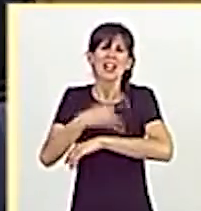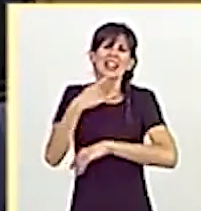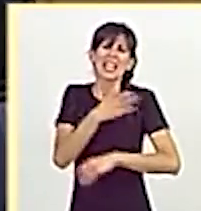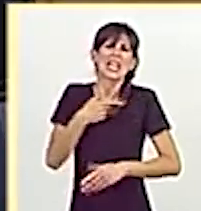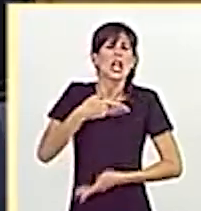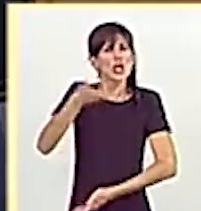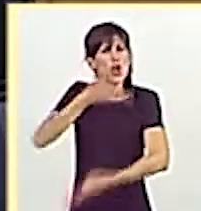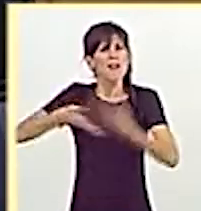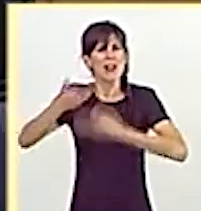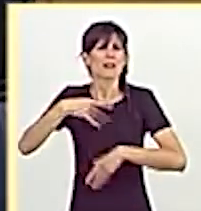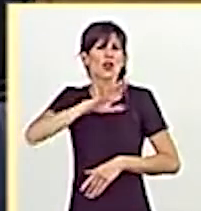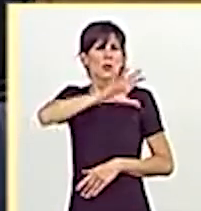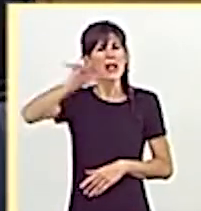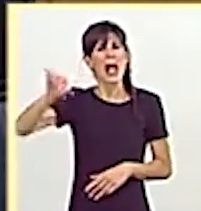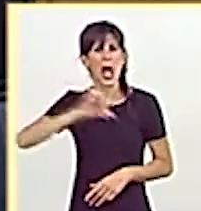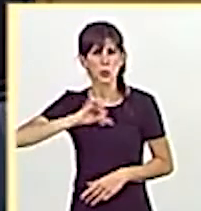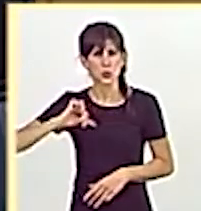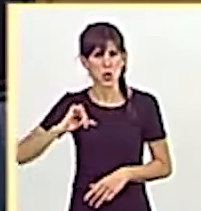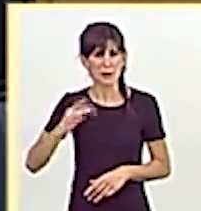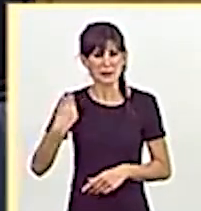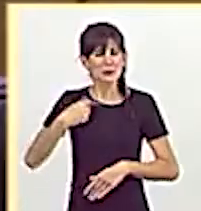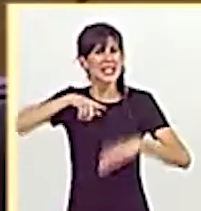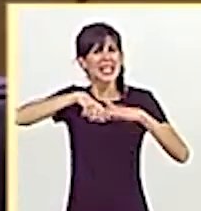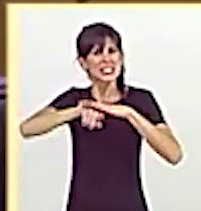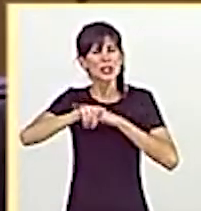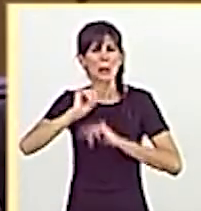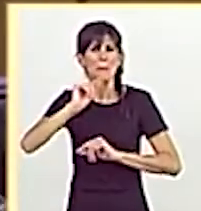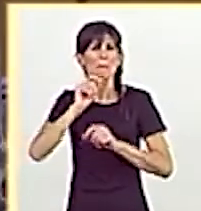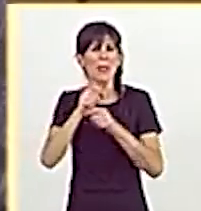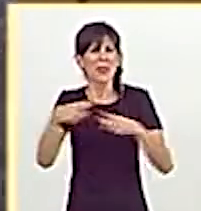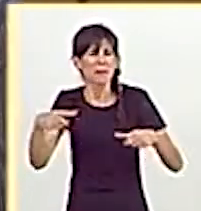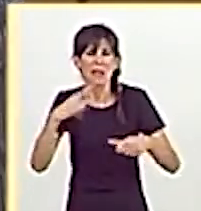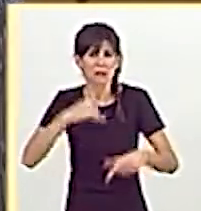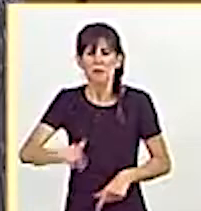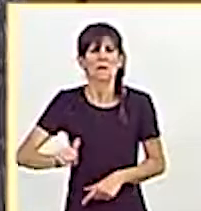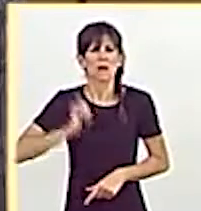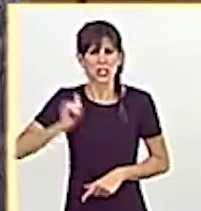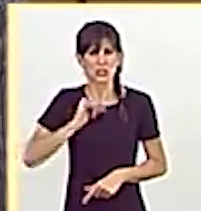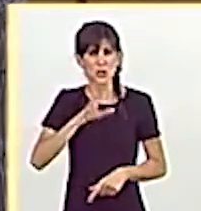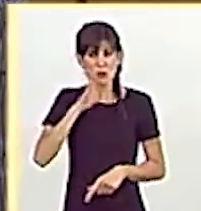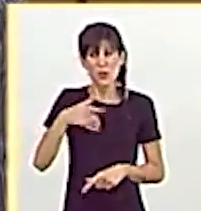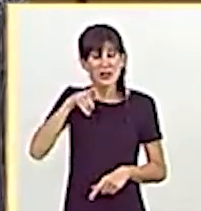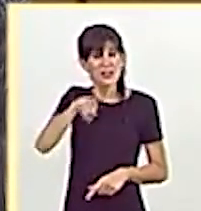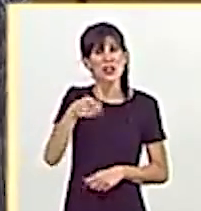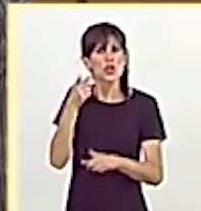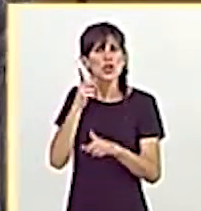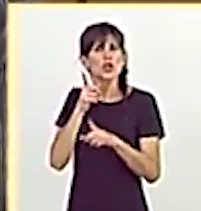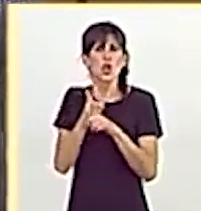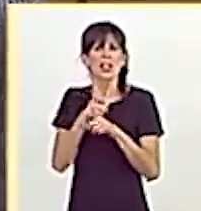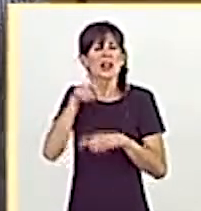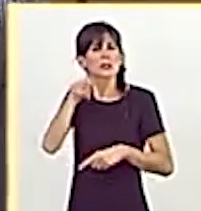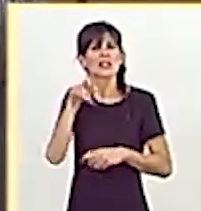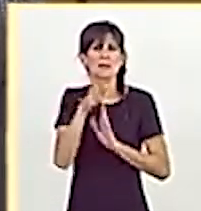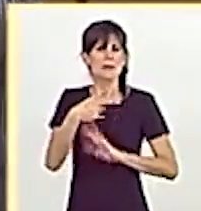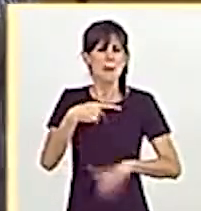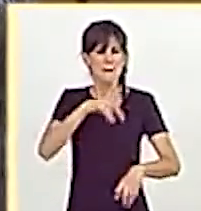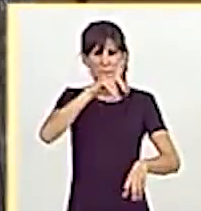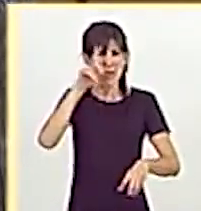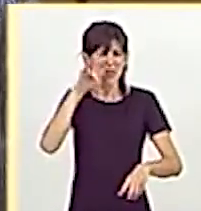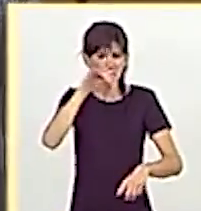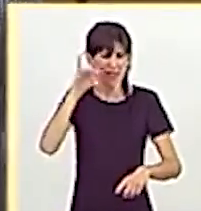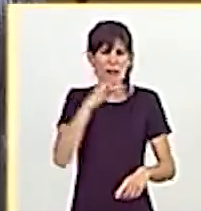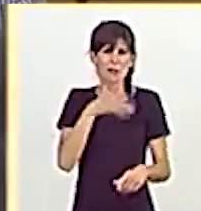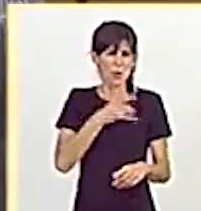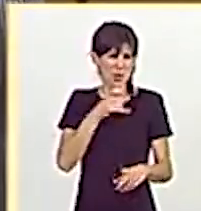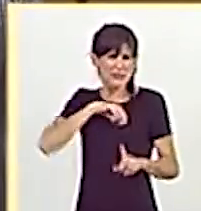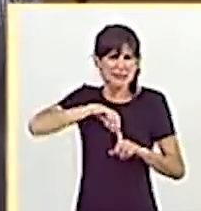colaborar con las comunidades autónomas en la gestión de la pandemia, y eso es falso, porque por contra ustedes arrolla Madrid y asfixian a los madrileños